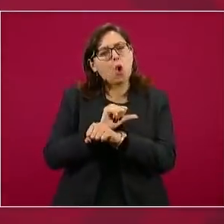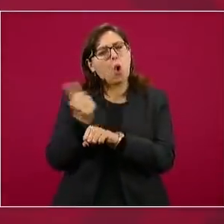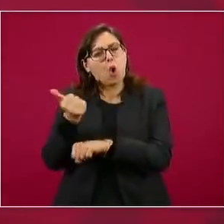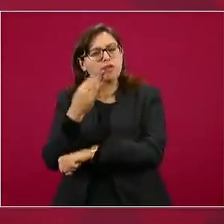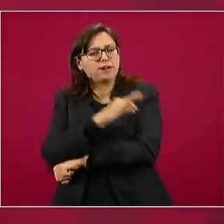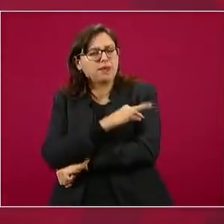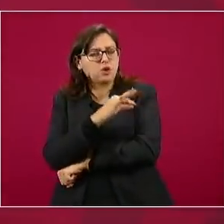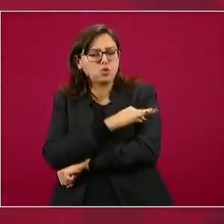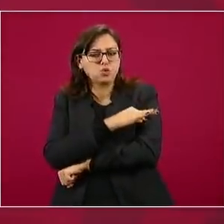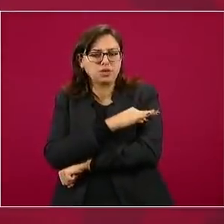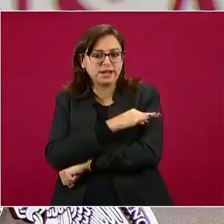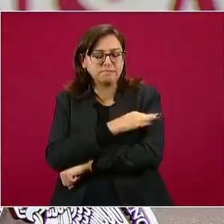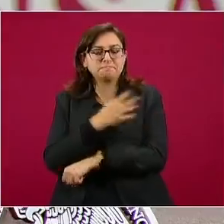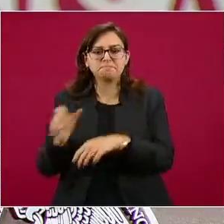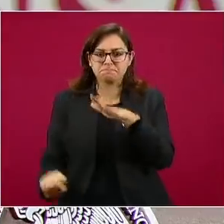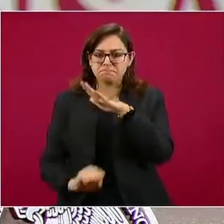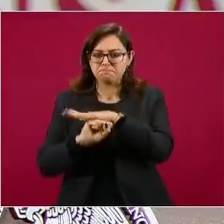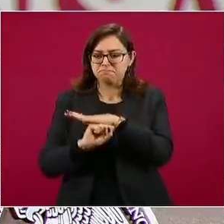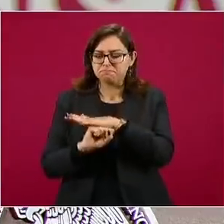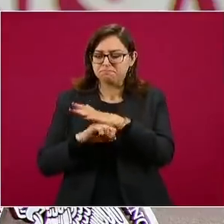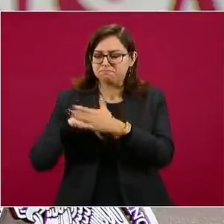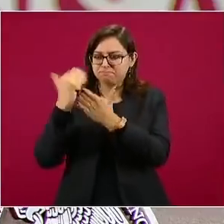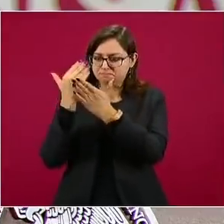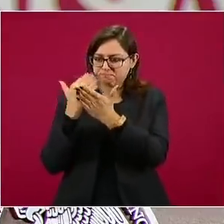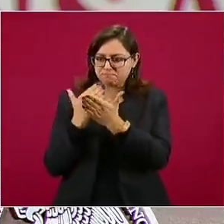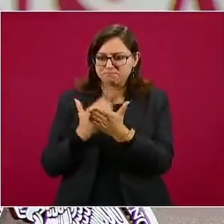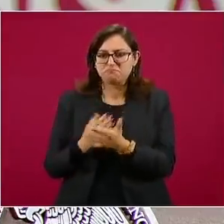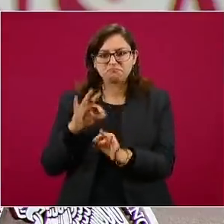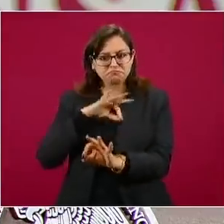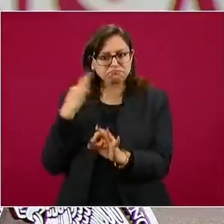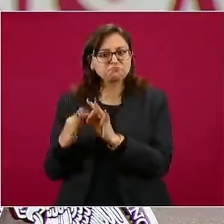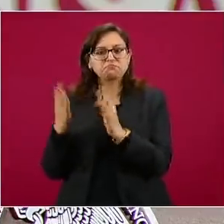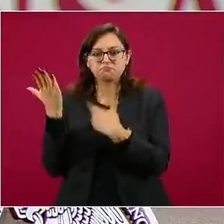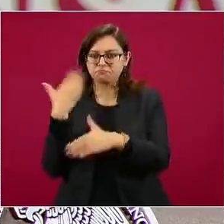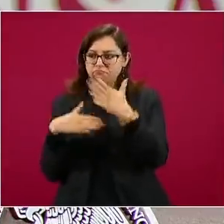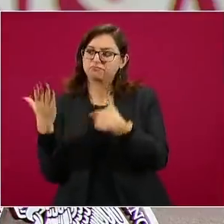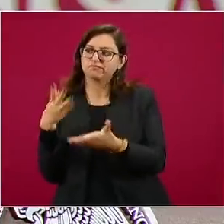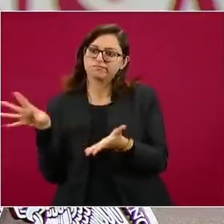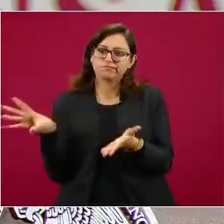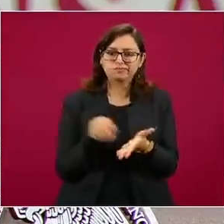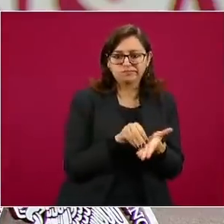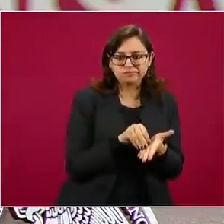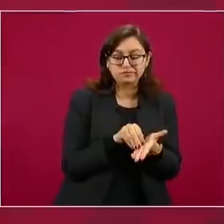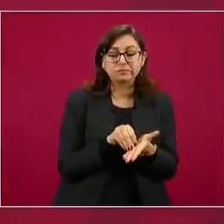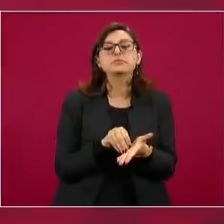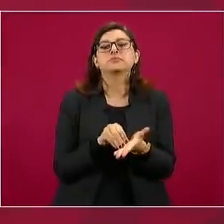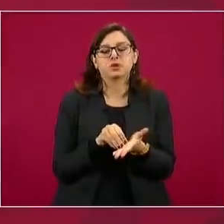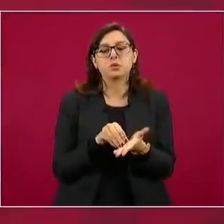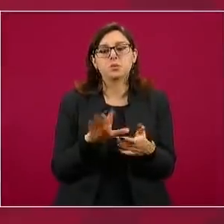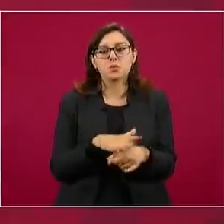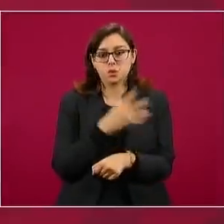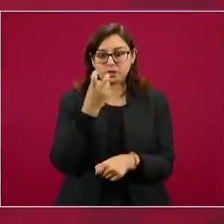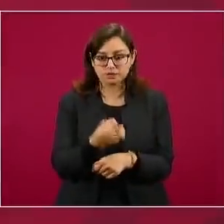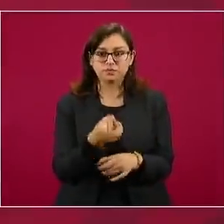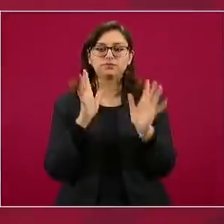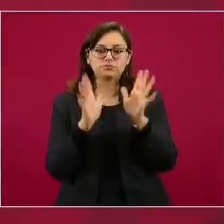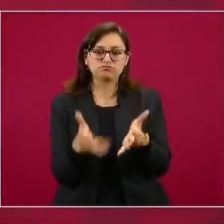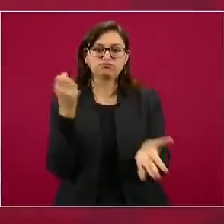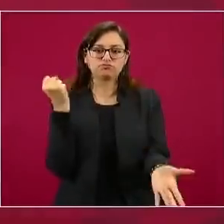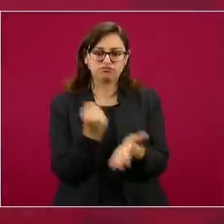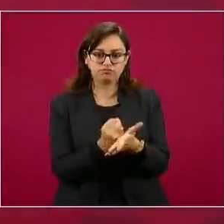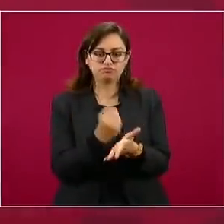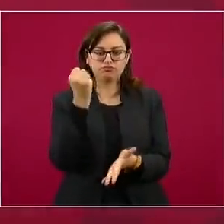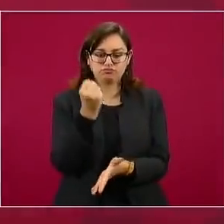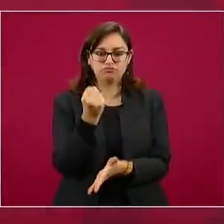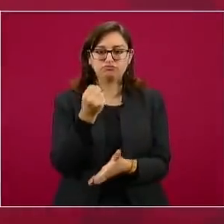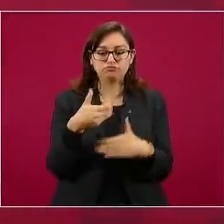basa en una plataforma científica previamente exitosa y derivado de ello se pudo conseguir su autorización para el uso